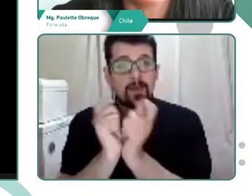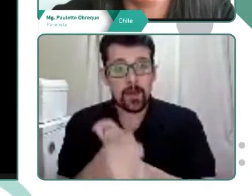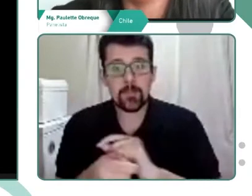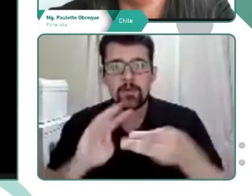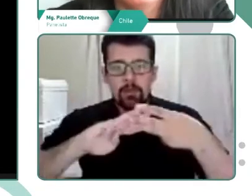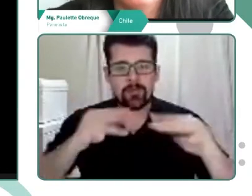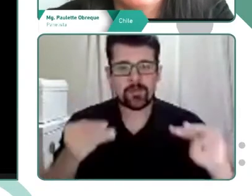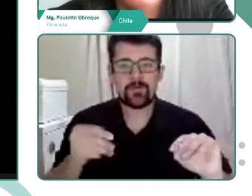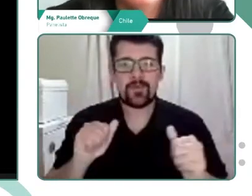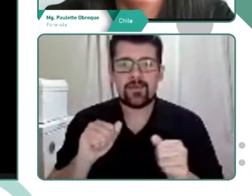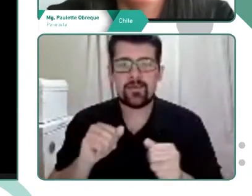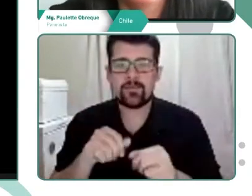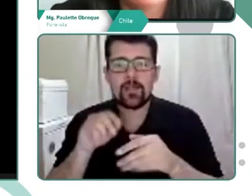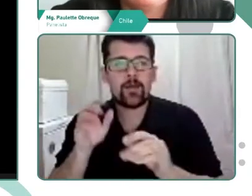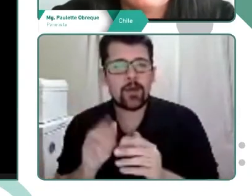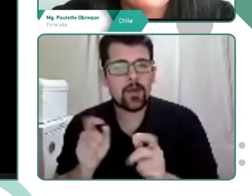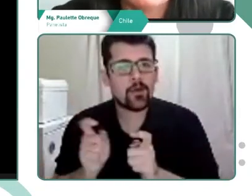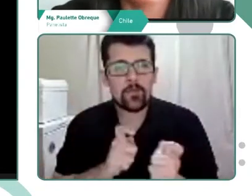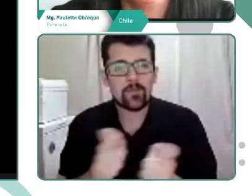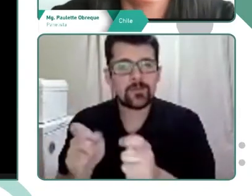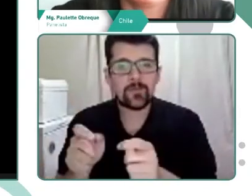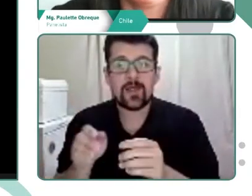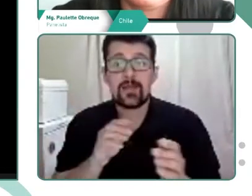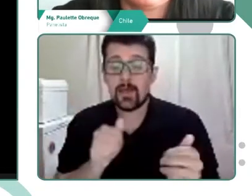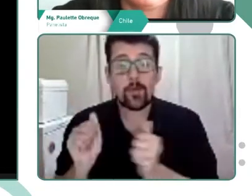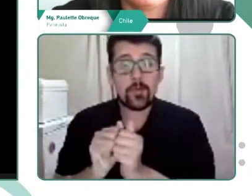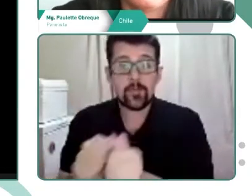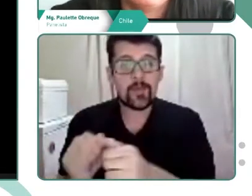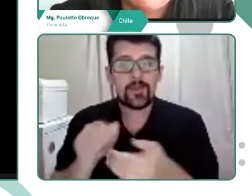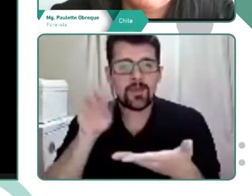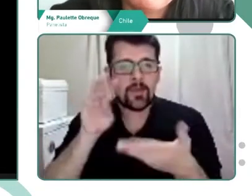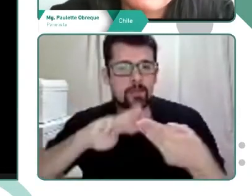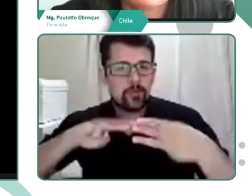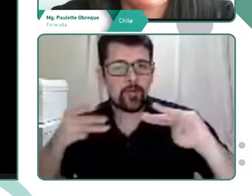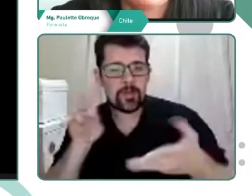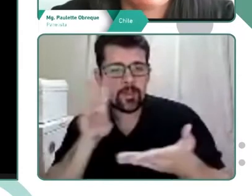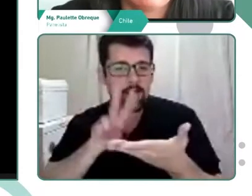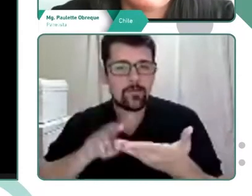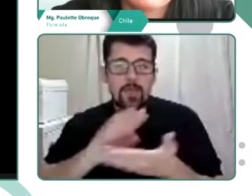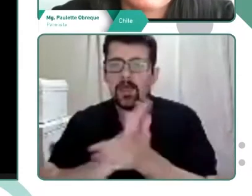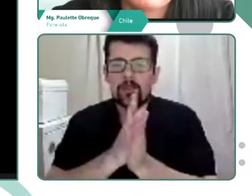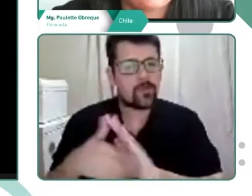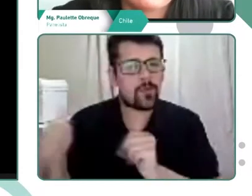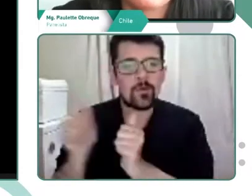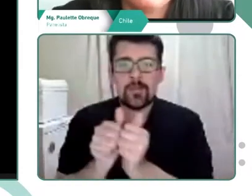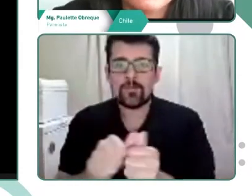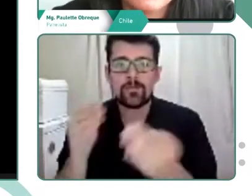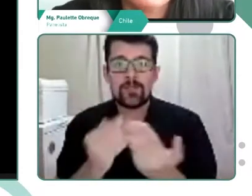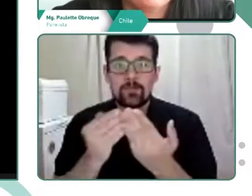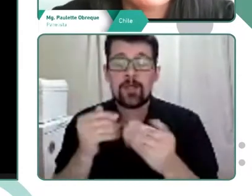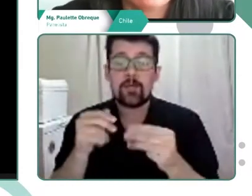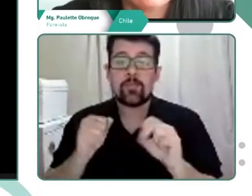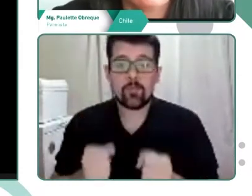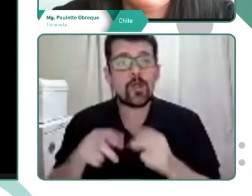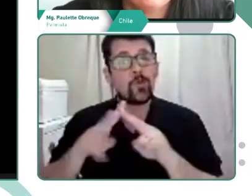mediación de la mediación lectora cuando nos permite llegar a todos los estudiantes y fue justamente eso lo que nos llevó a crear este espacio